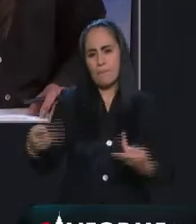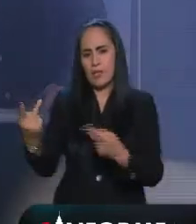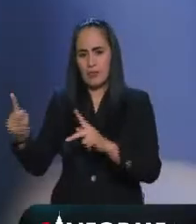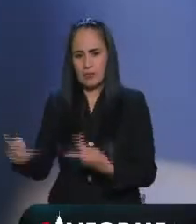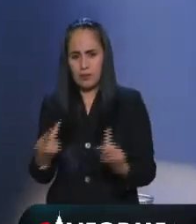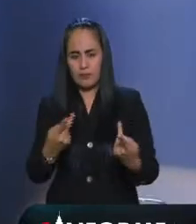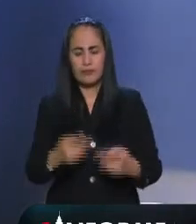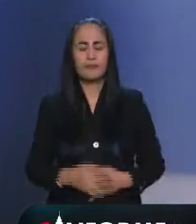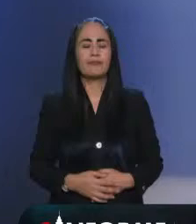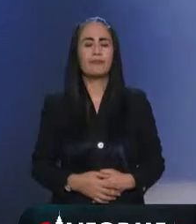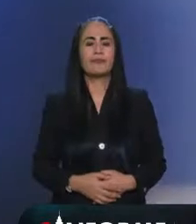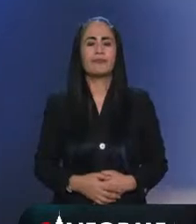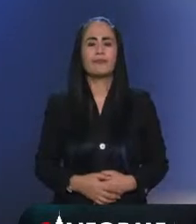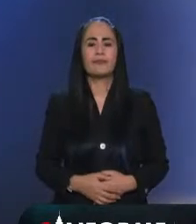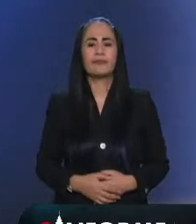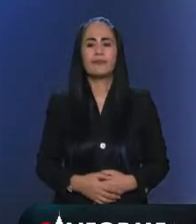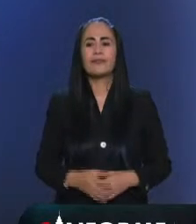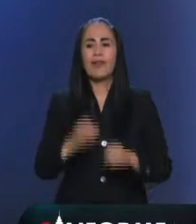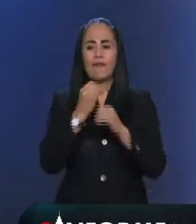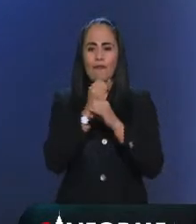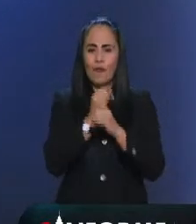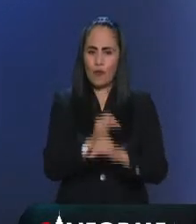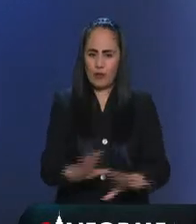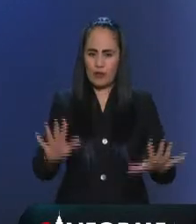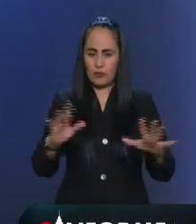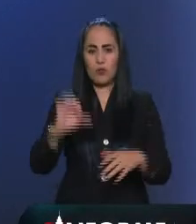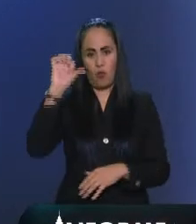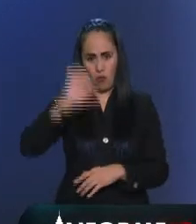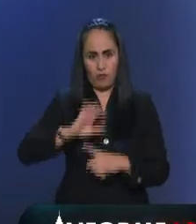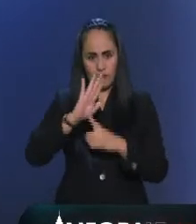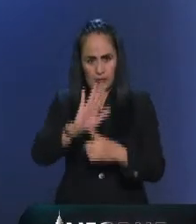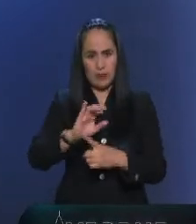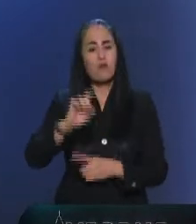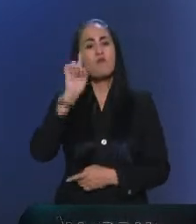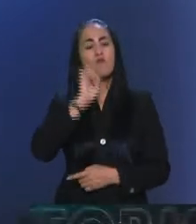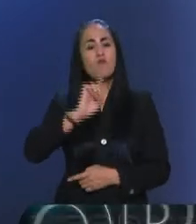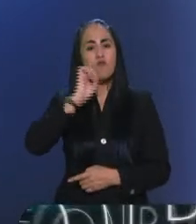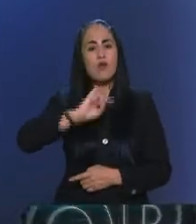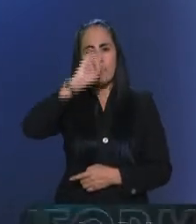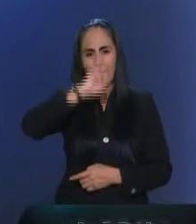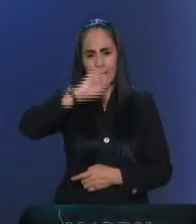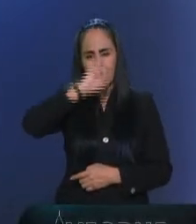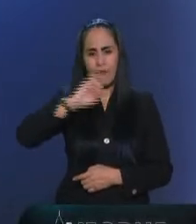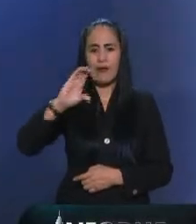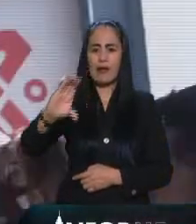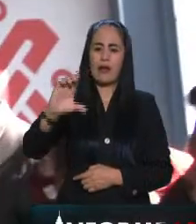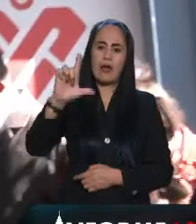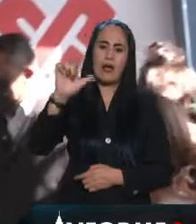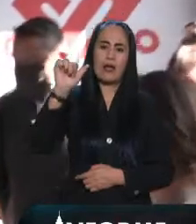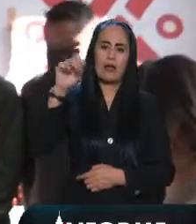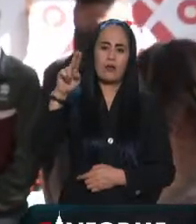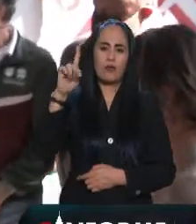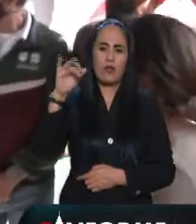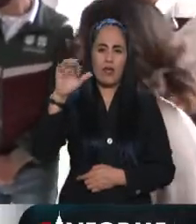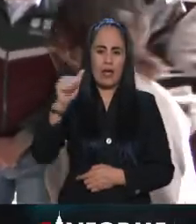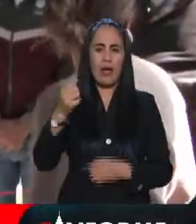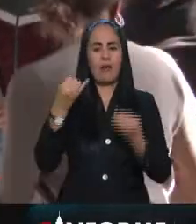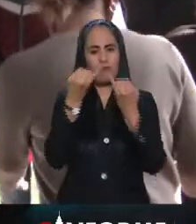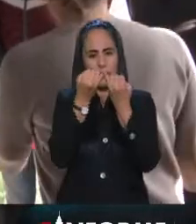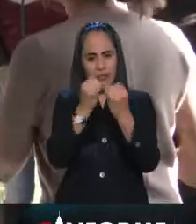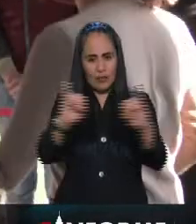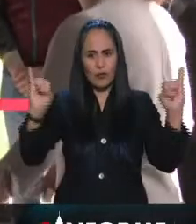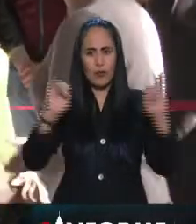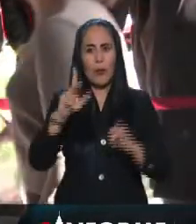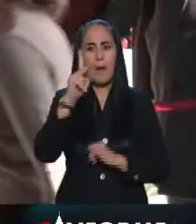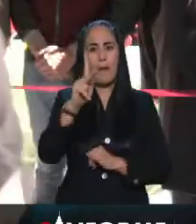y mire usted la información que le vamos a dar aquí la jefa de gobierno la doctora Claudia Sheinbaum inauguró el Pilares